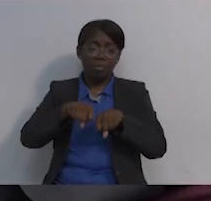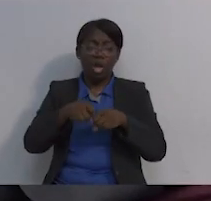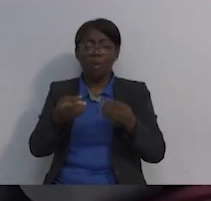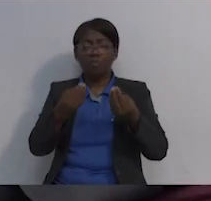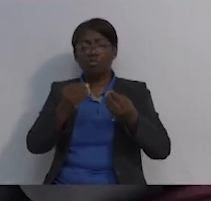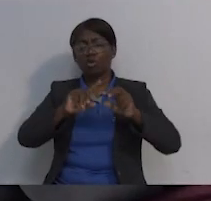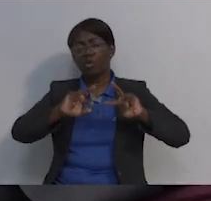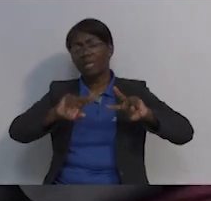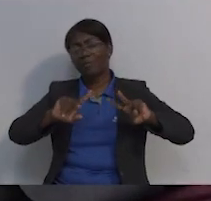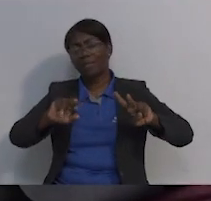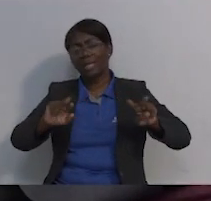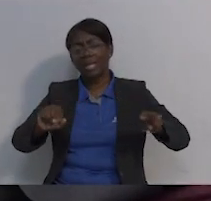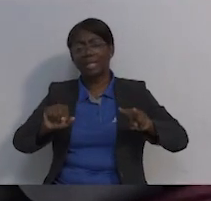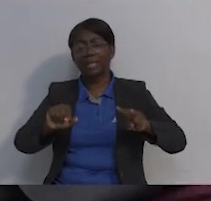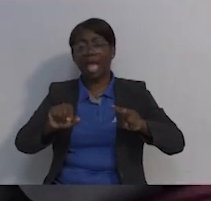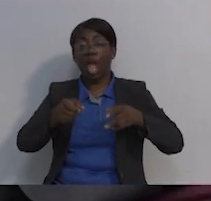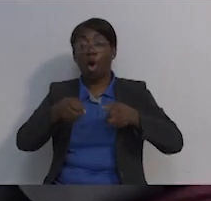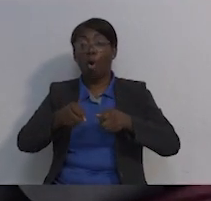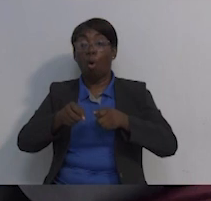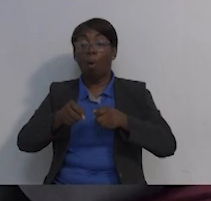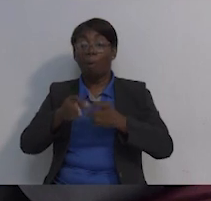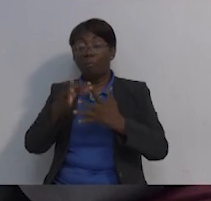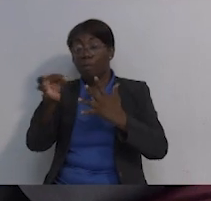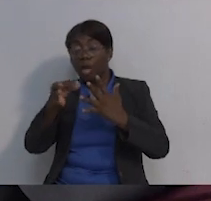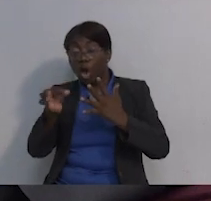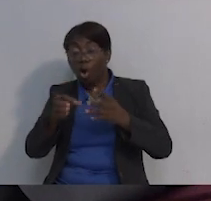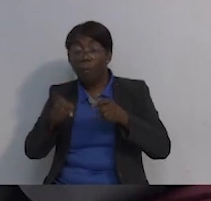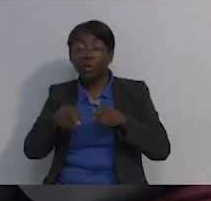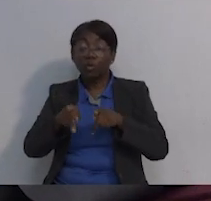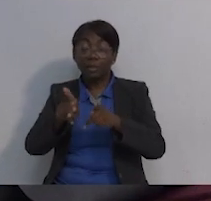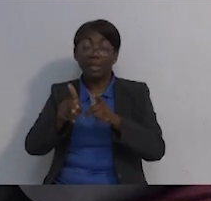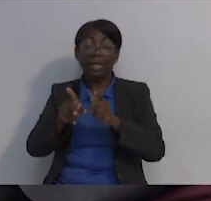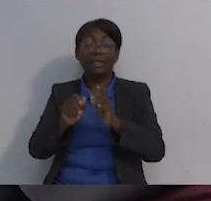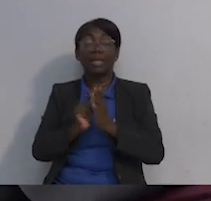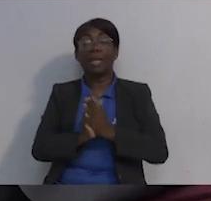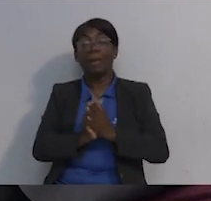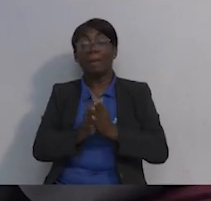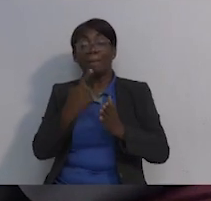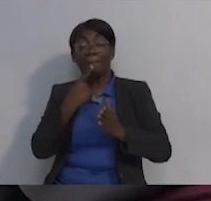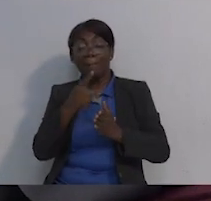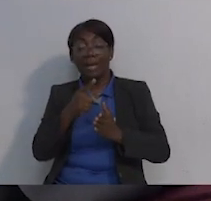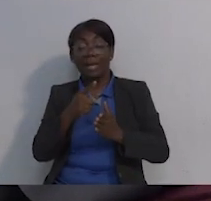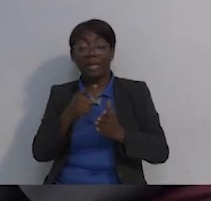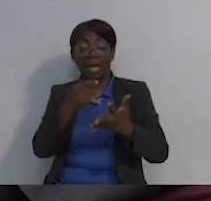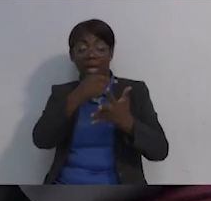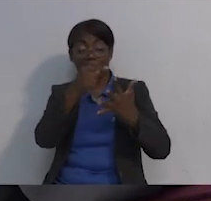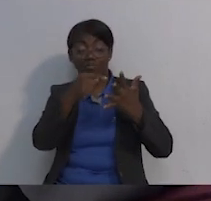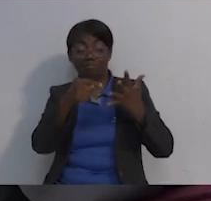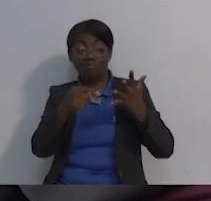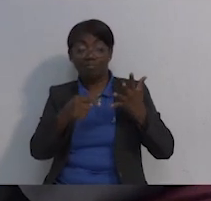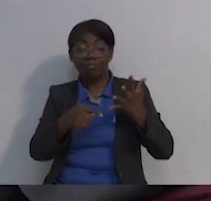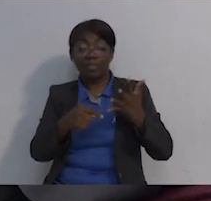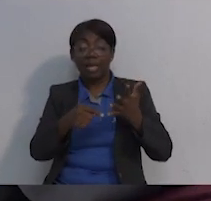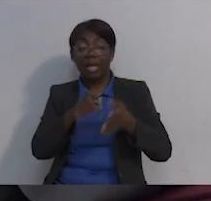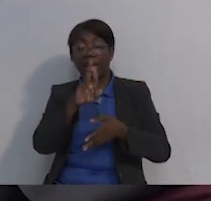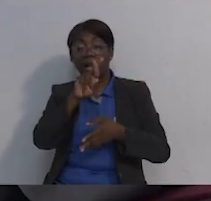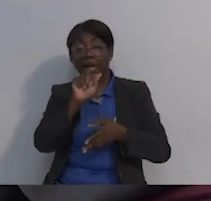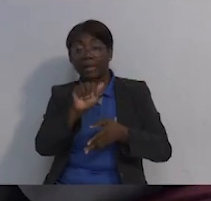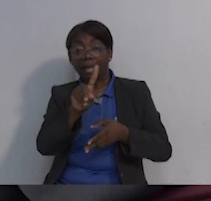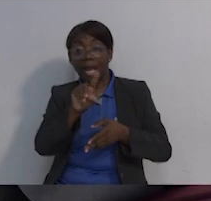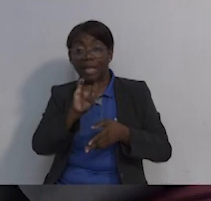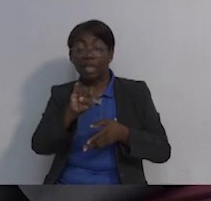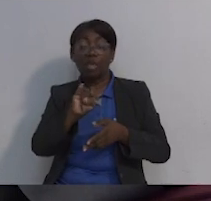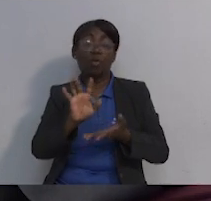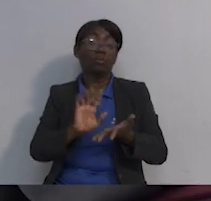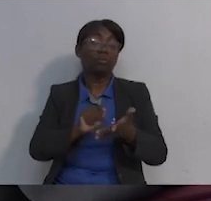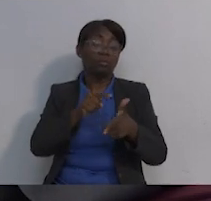múltiples tratamientos. Es decir, ¿no podrás comentar ahora en tu testimonio cuántas modalidades entre radioquimio y cirugía,